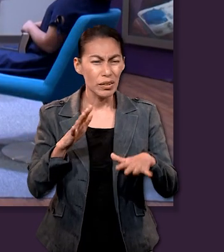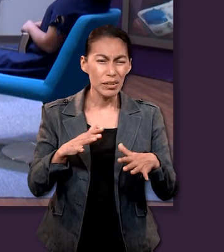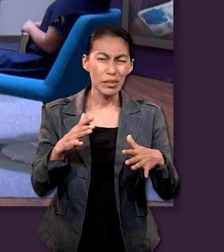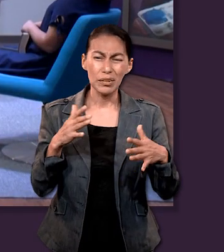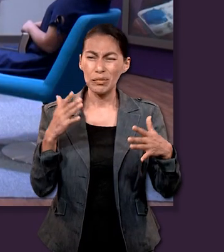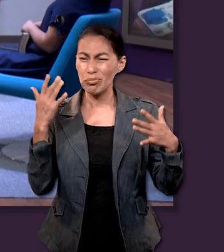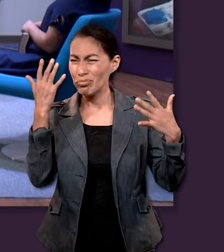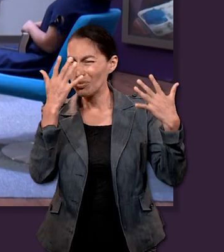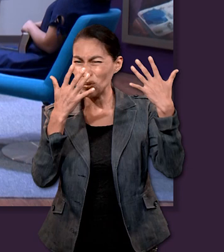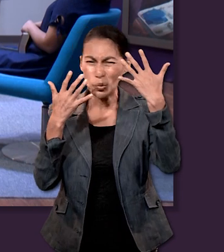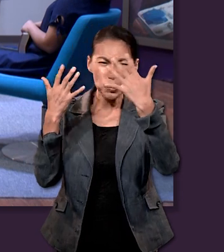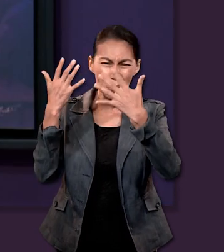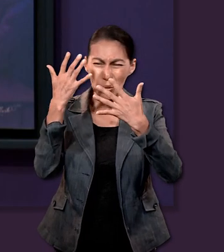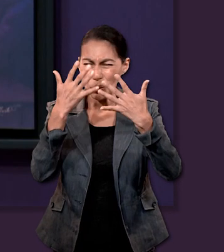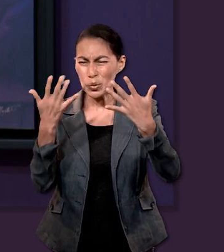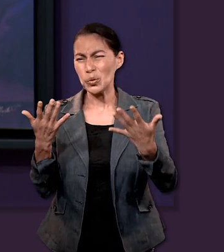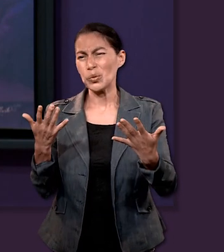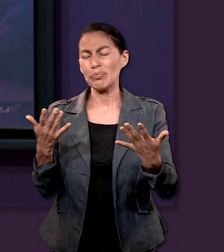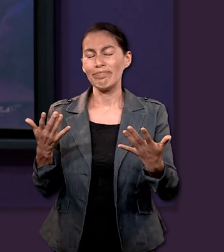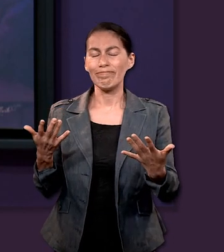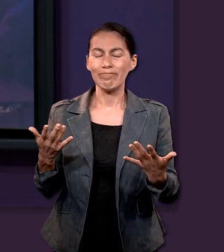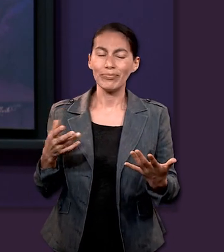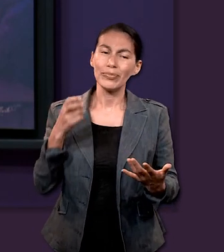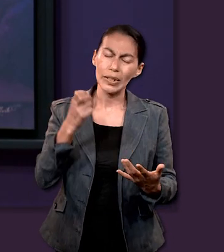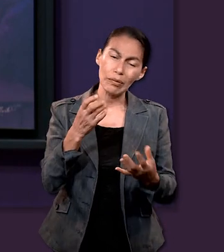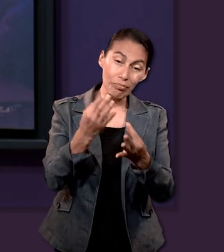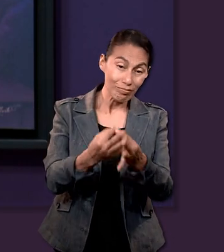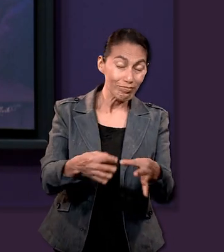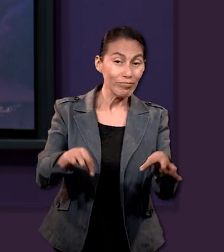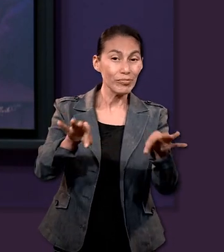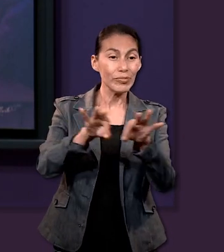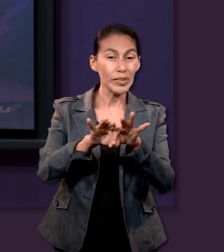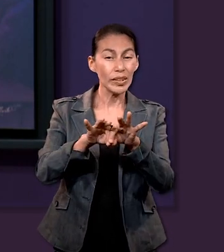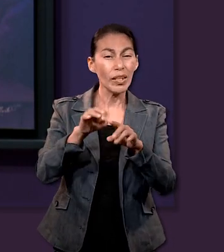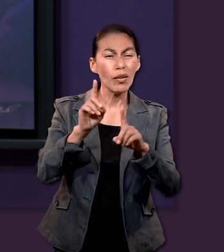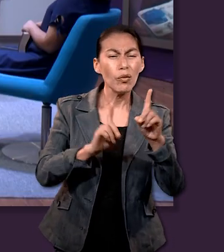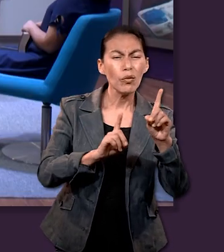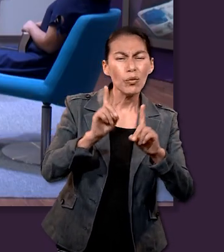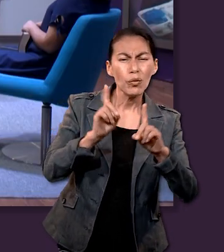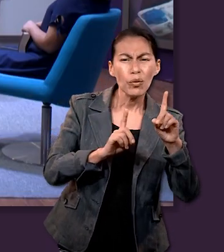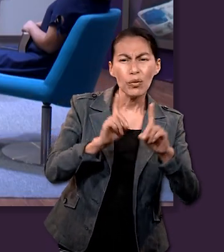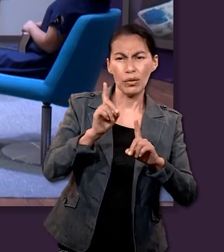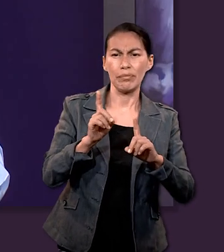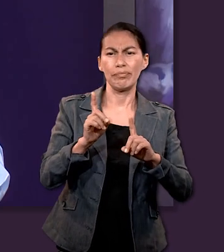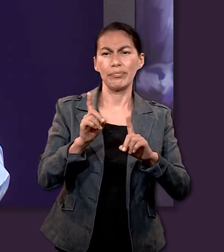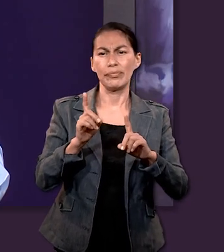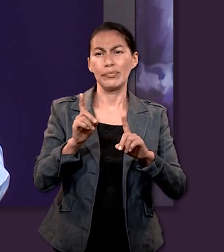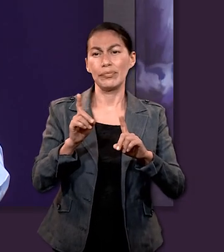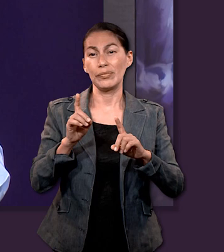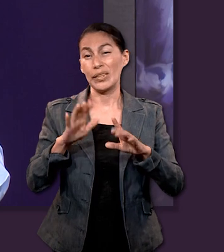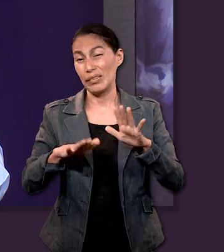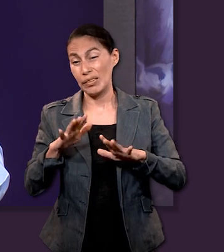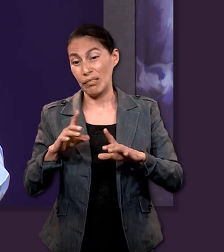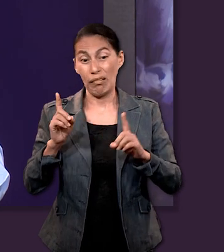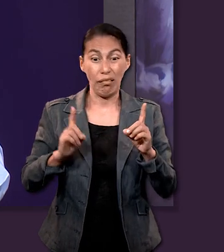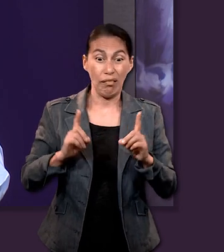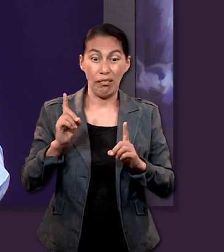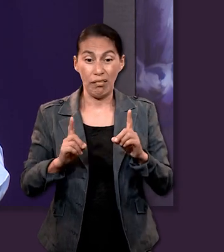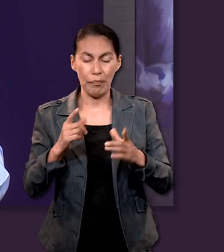a veces no tenemos un panorama. Y yo pienso que también aquí juega un papel muy importante la duda.